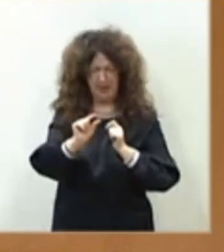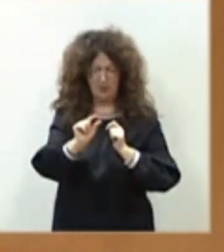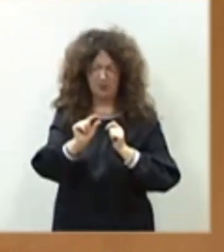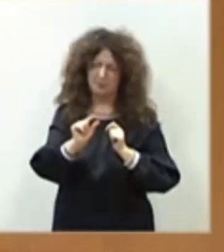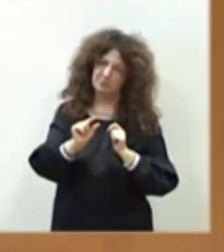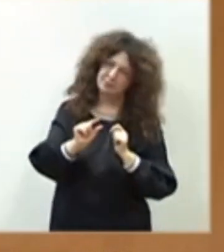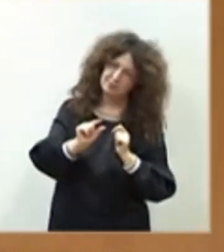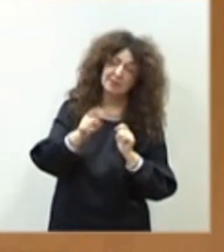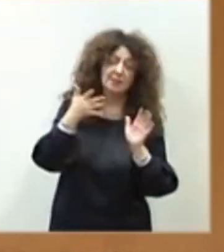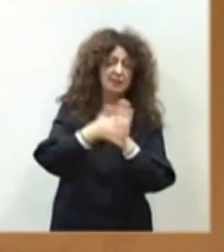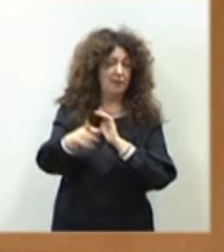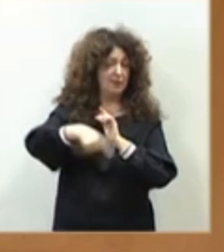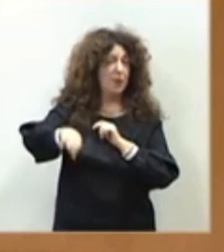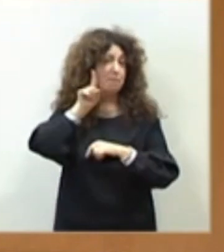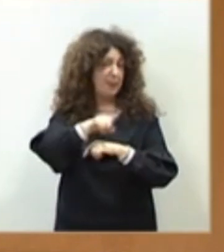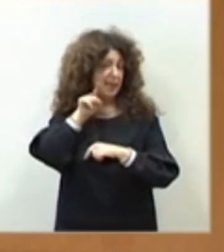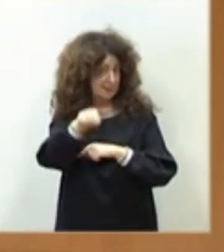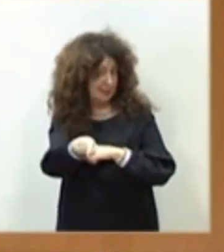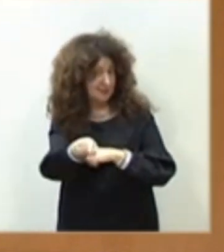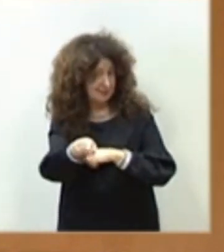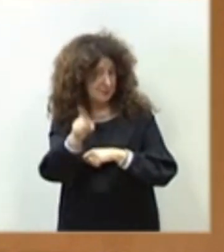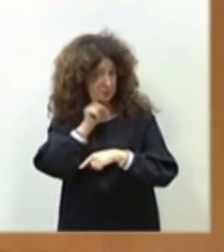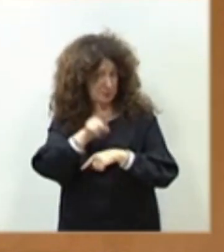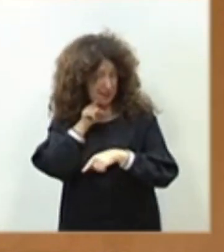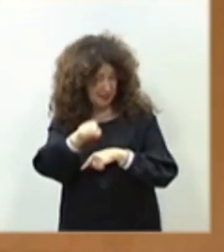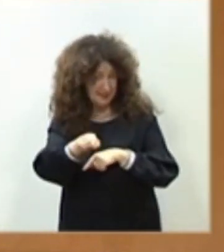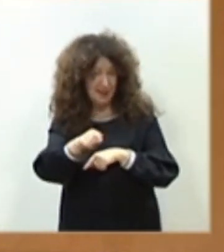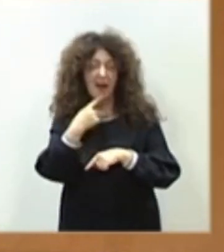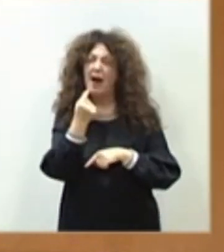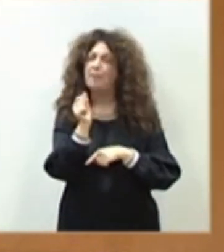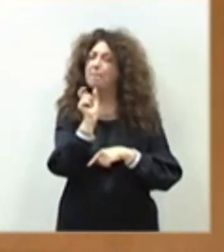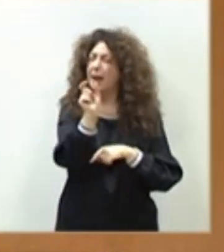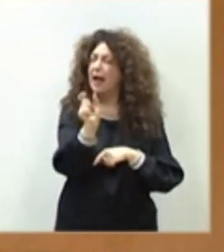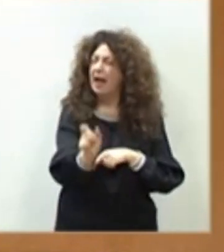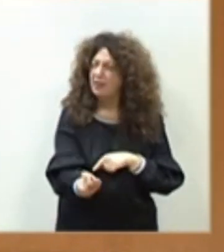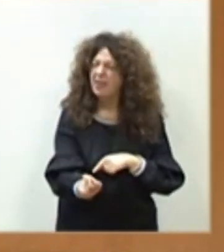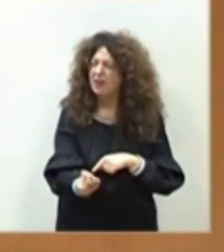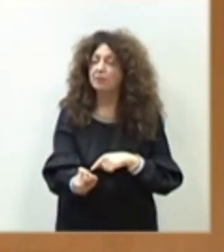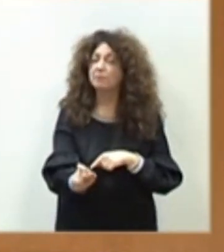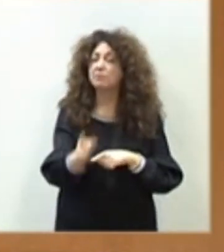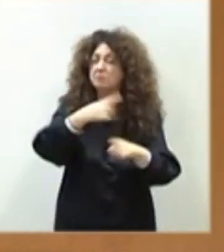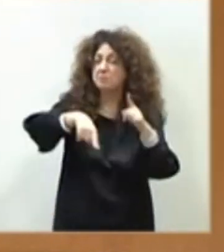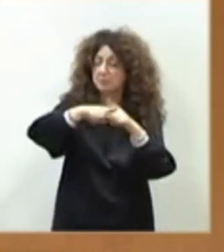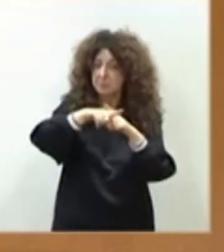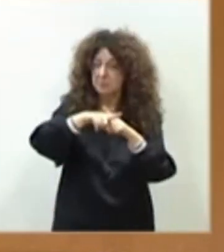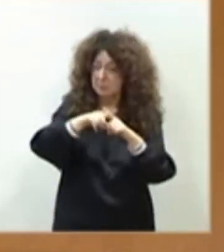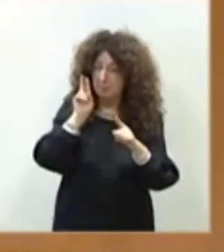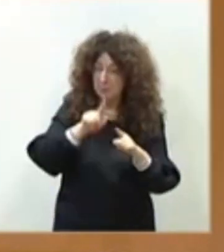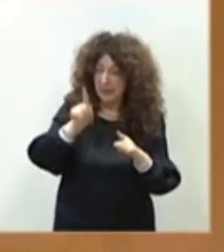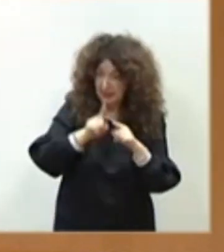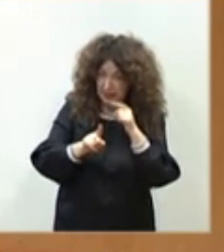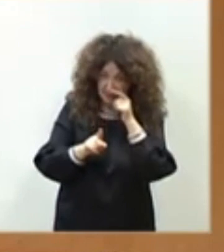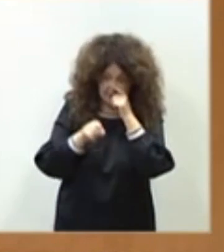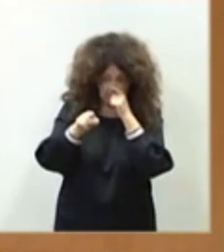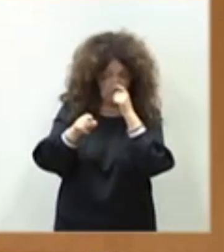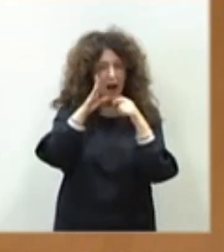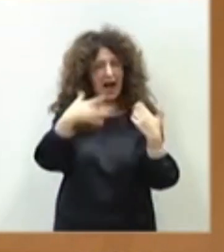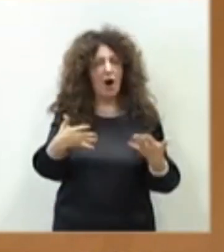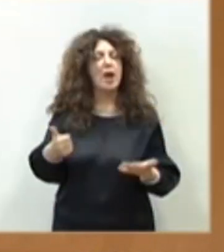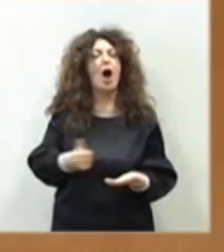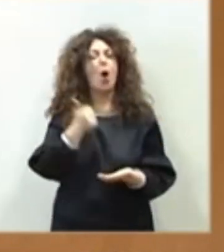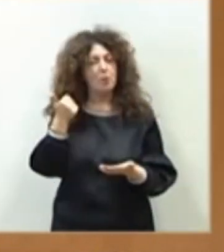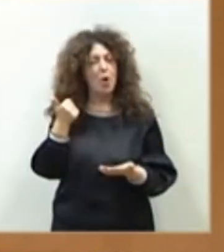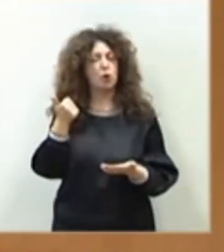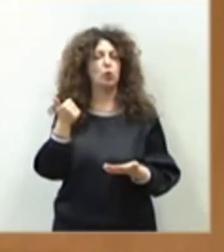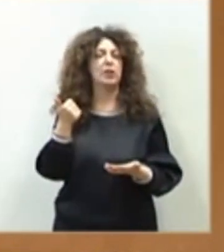¿está mintiendo usted, señor ministro, con las cantidades que se van a destinar a los ecoregímenes? Bueno, ¿tiene usted la oportunidad de